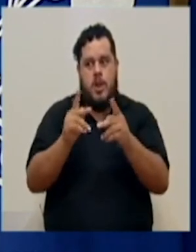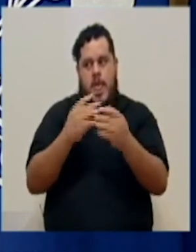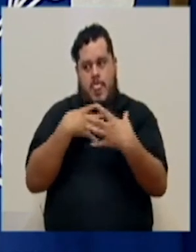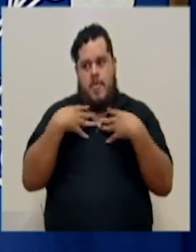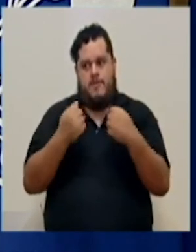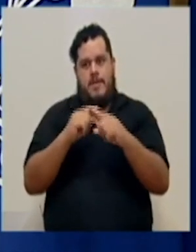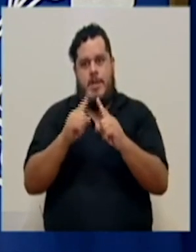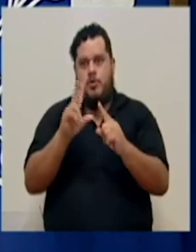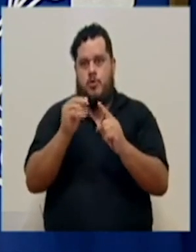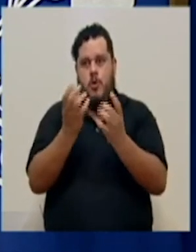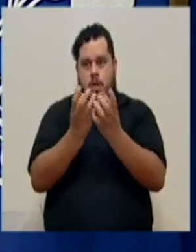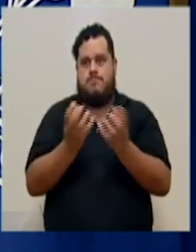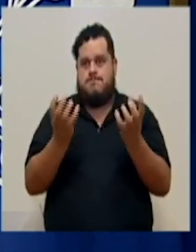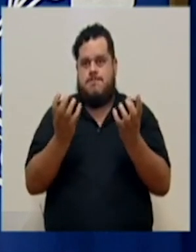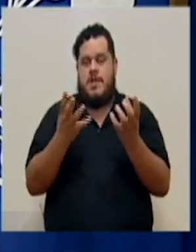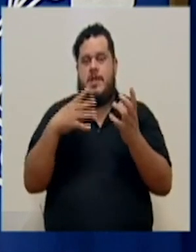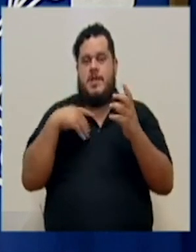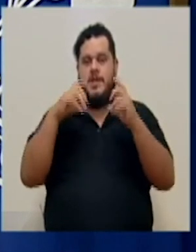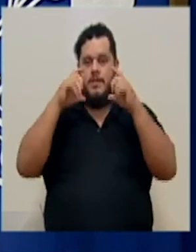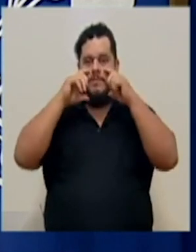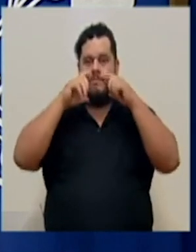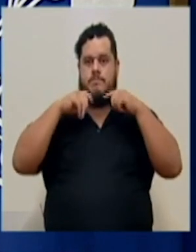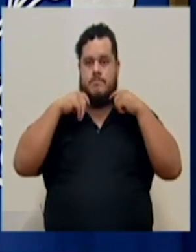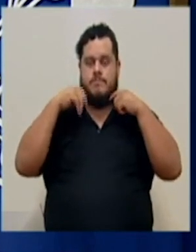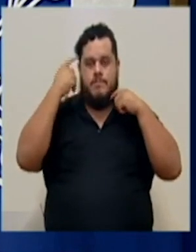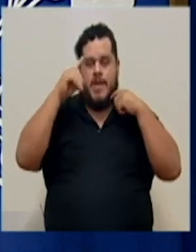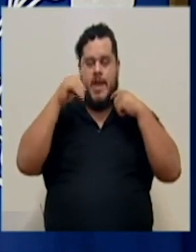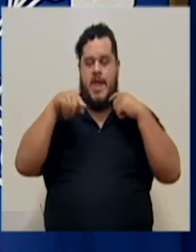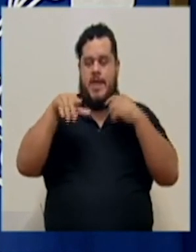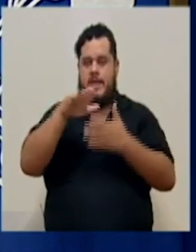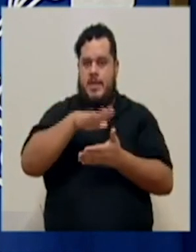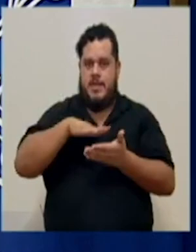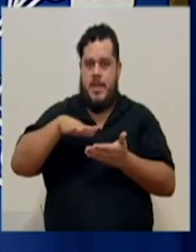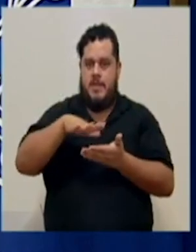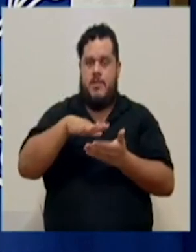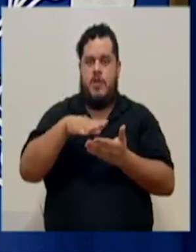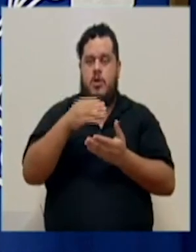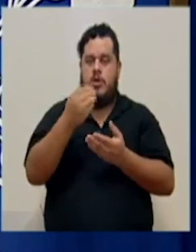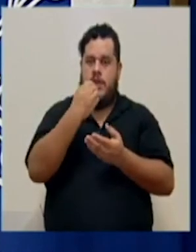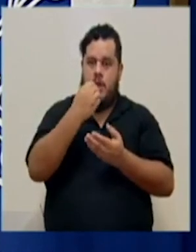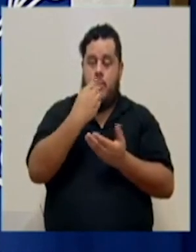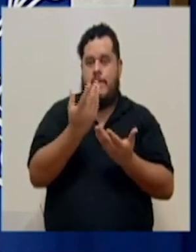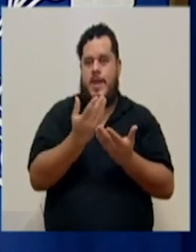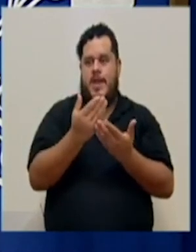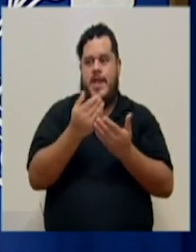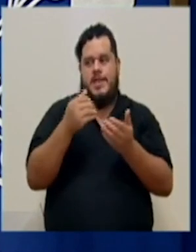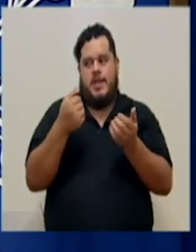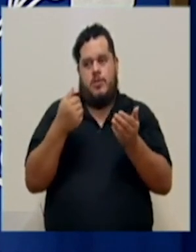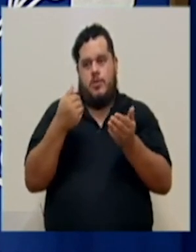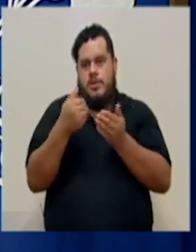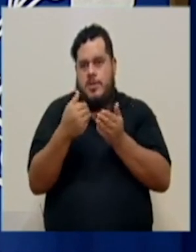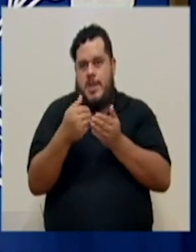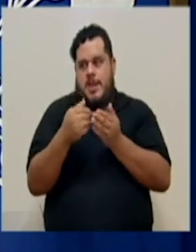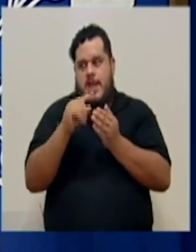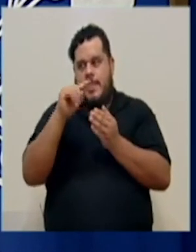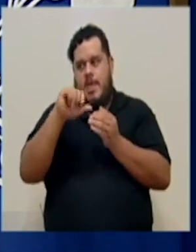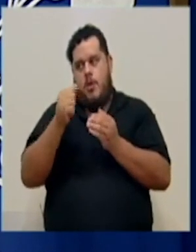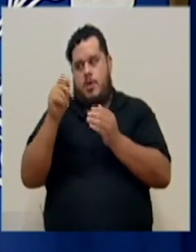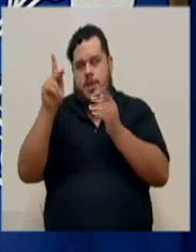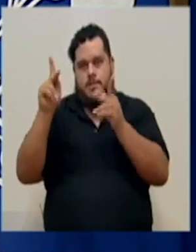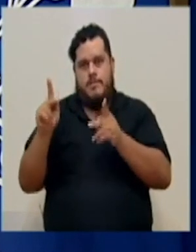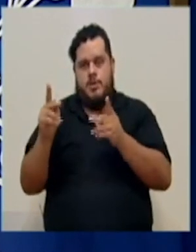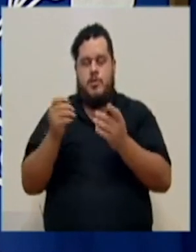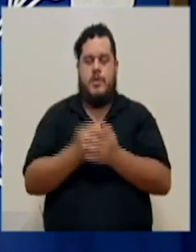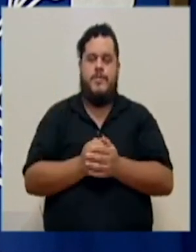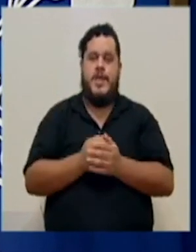y se retiran el cubrebocas para ese espacio de cena o de almuerzo, estando cerca de la otra persona, estando en un lugar cerrado.